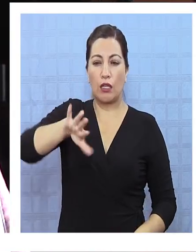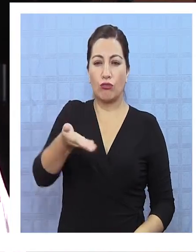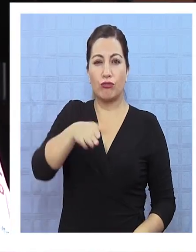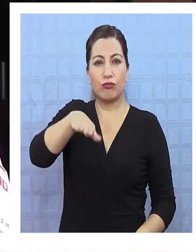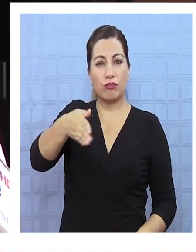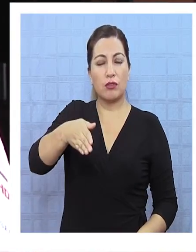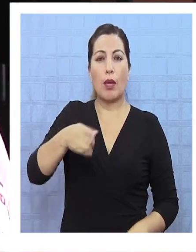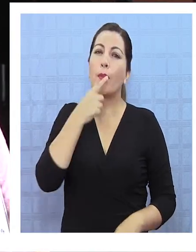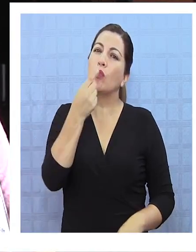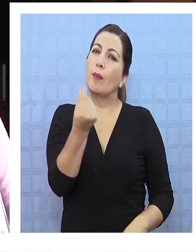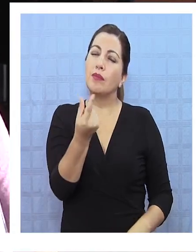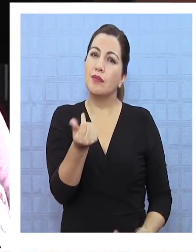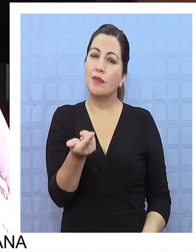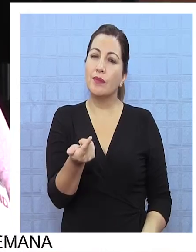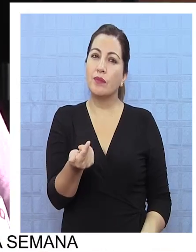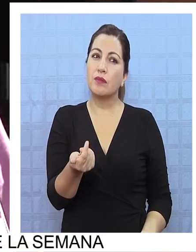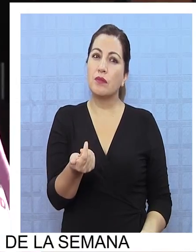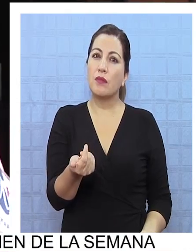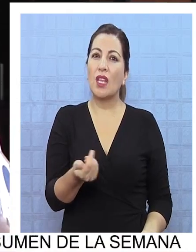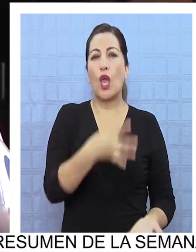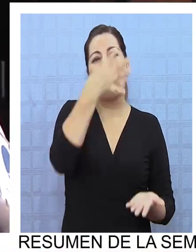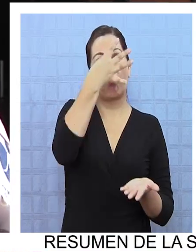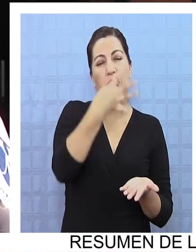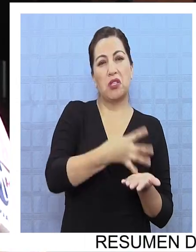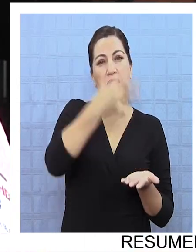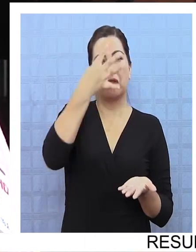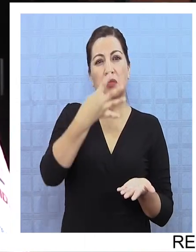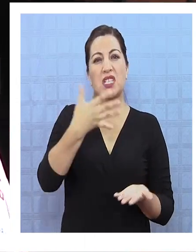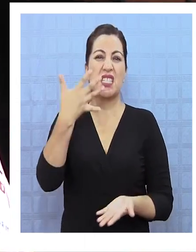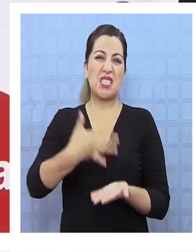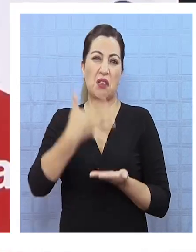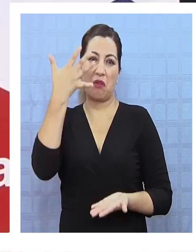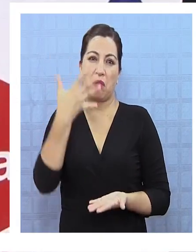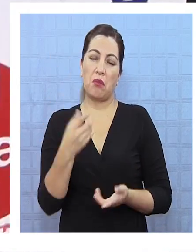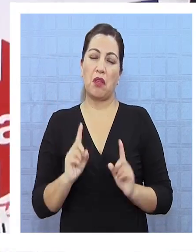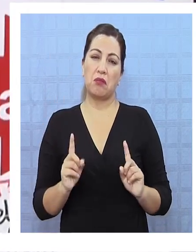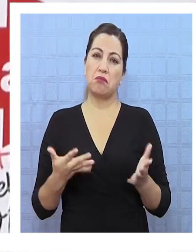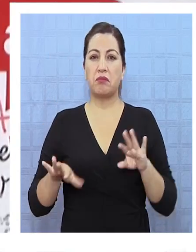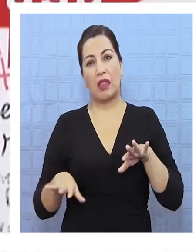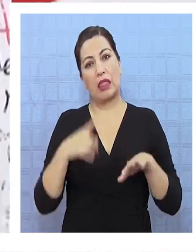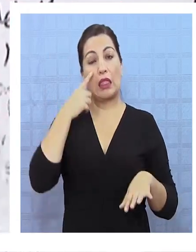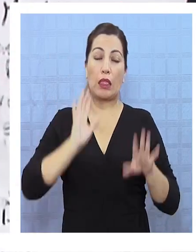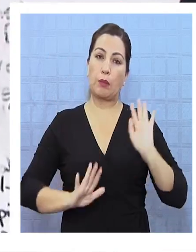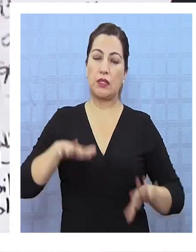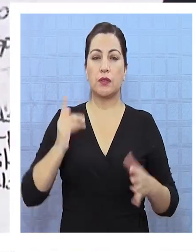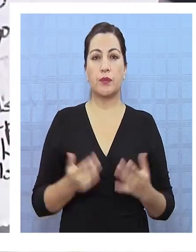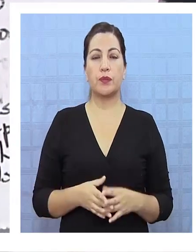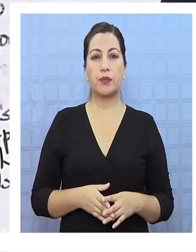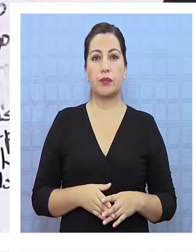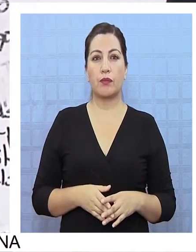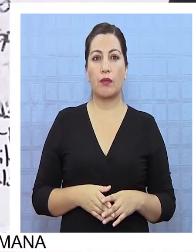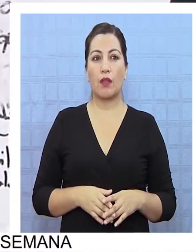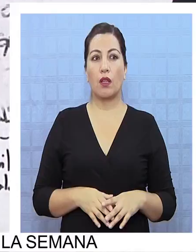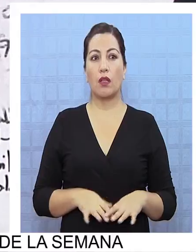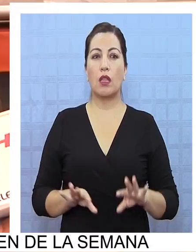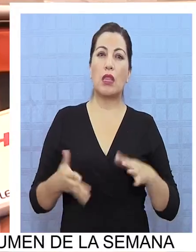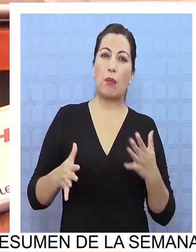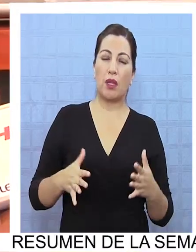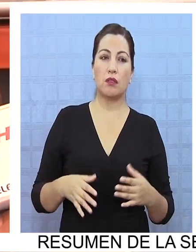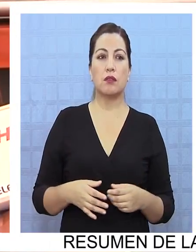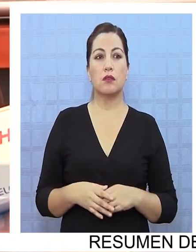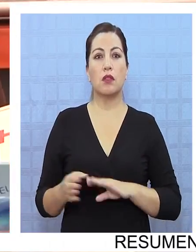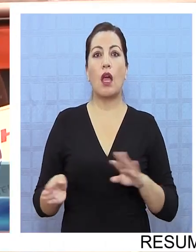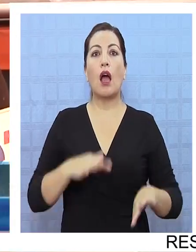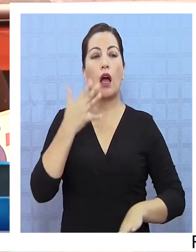entre 4.000 y 5.000 pesos, dependiendo más o menos el agregado.